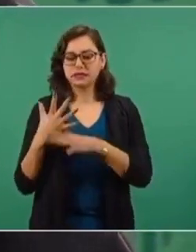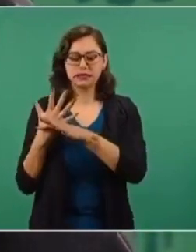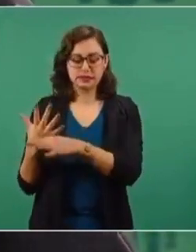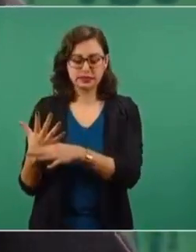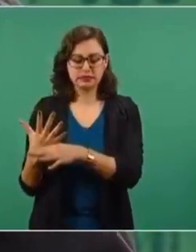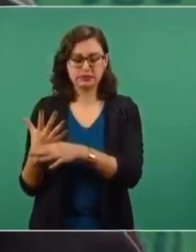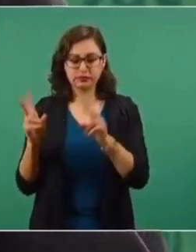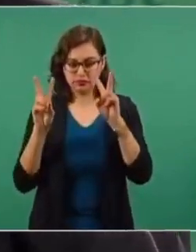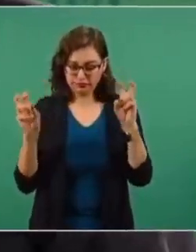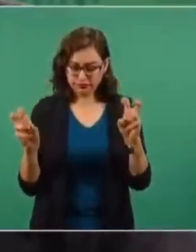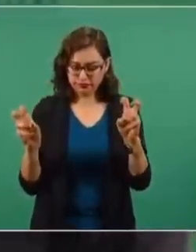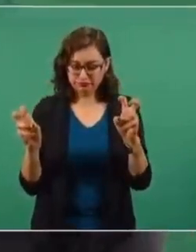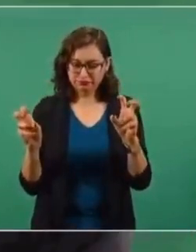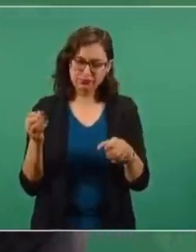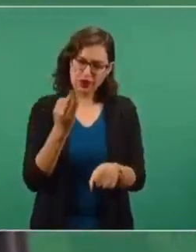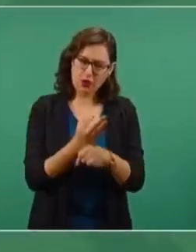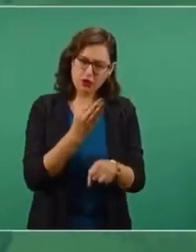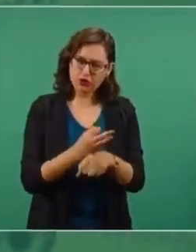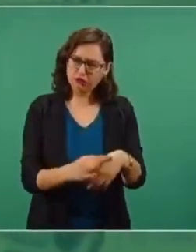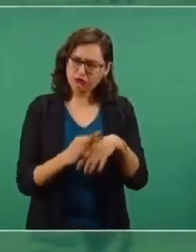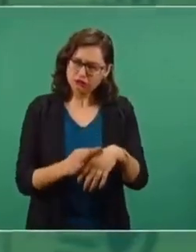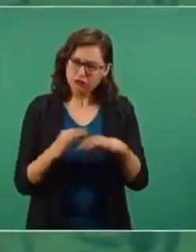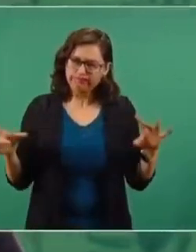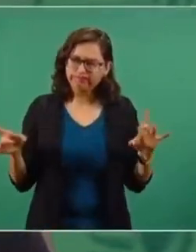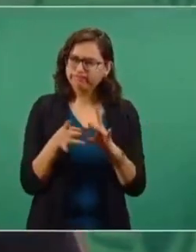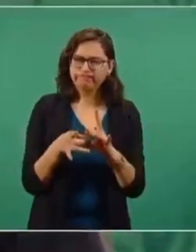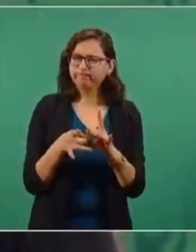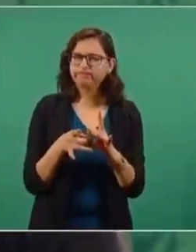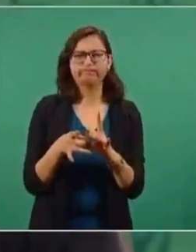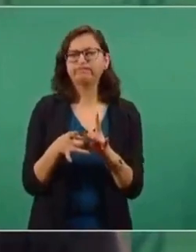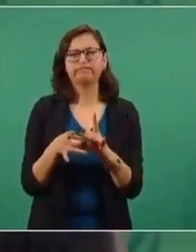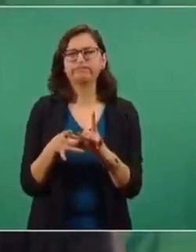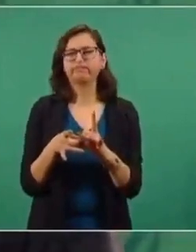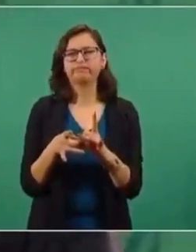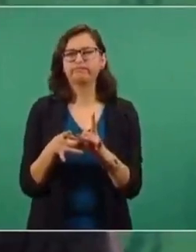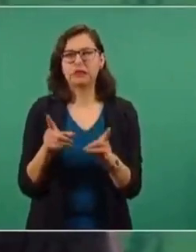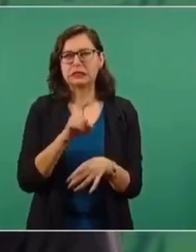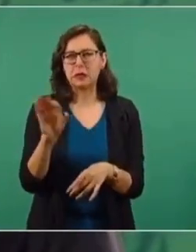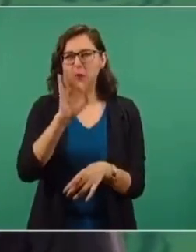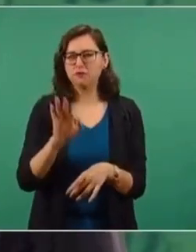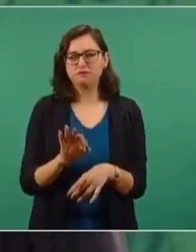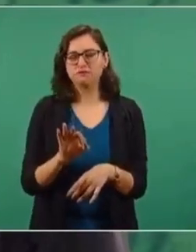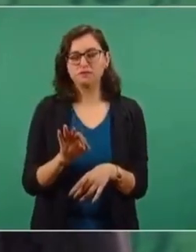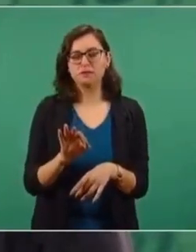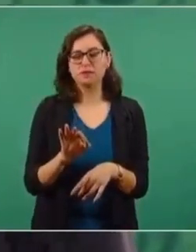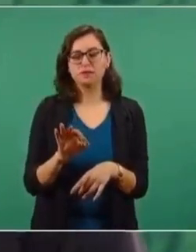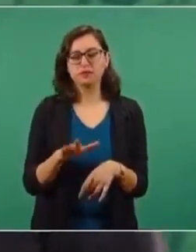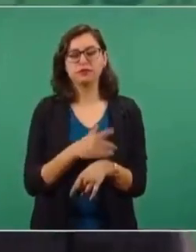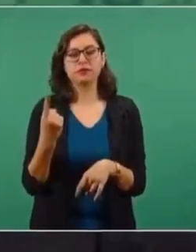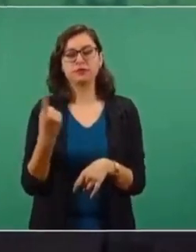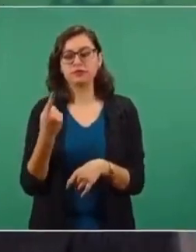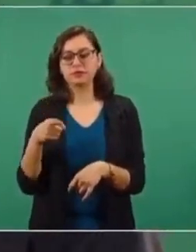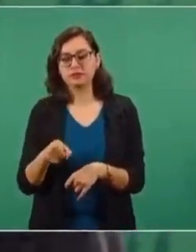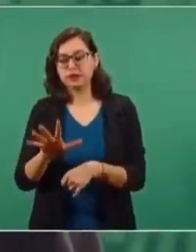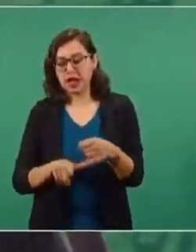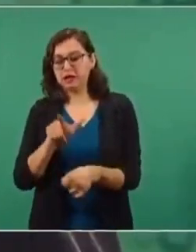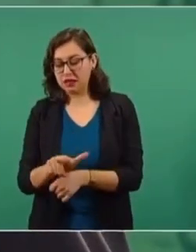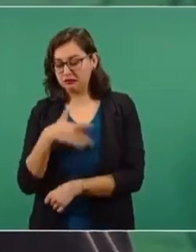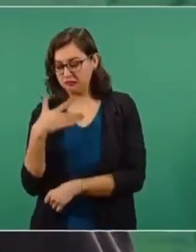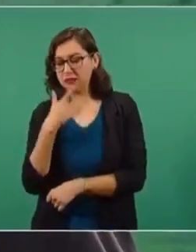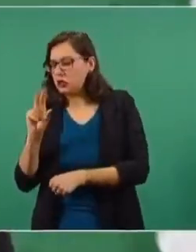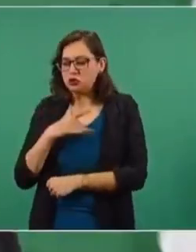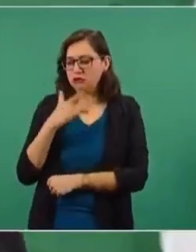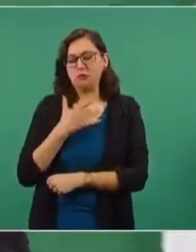puede aplicar del todo ahora porque los animales también tienen sentimientos,